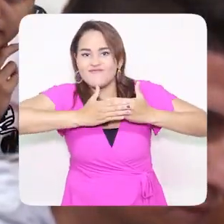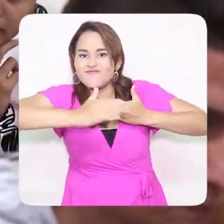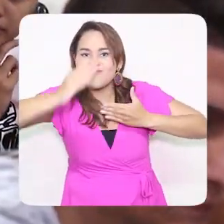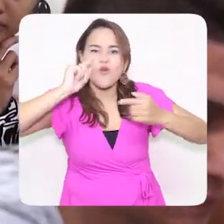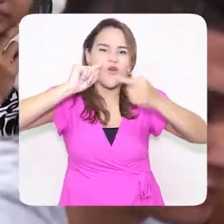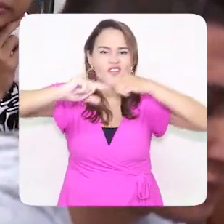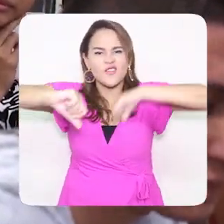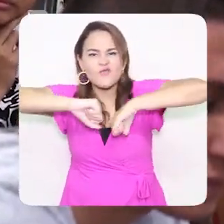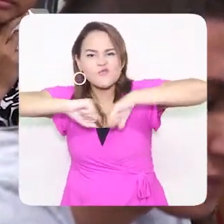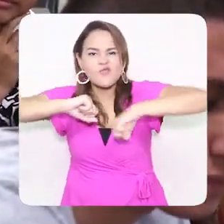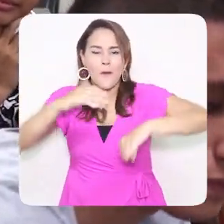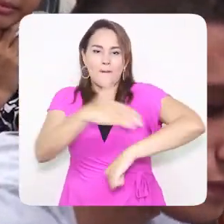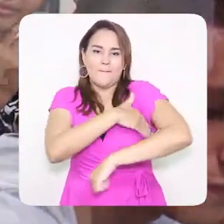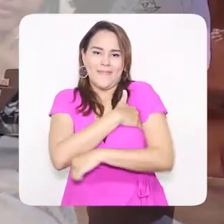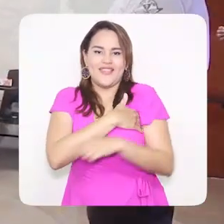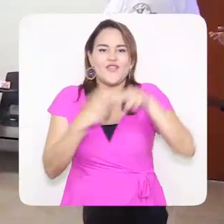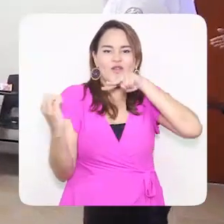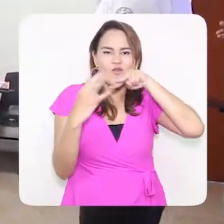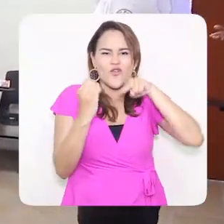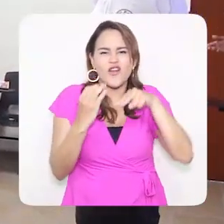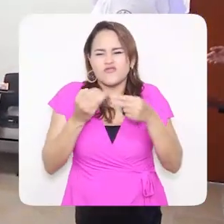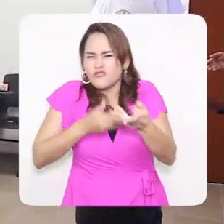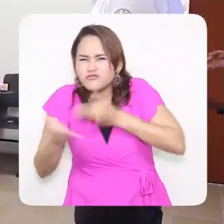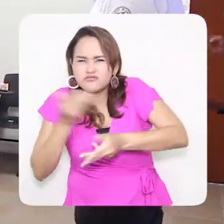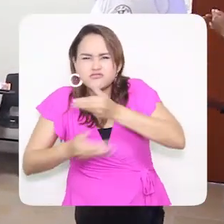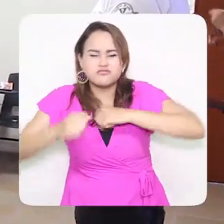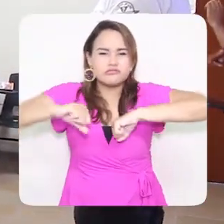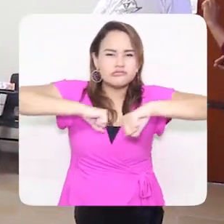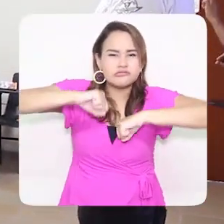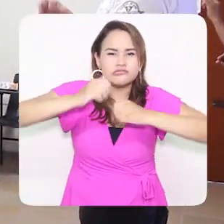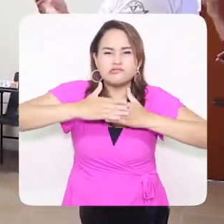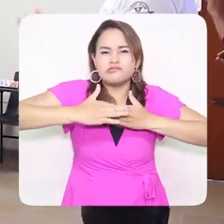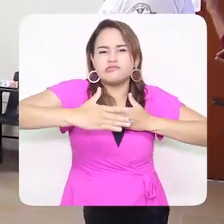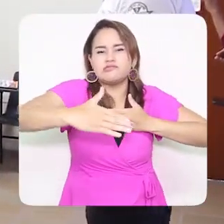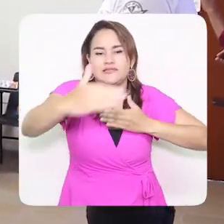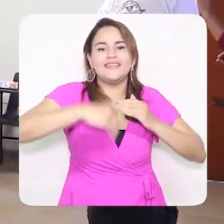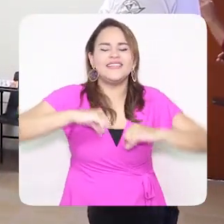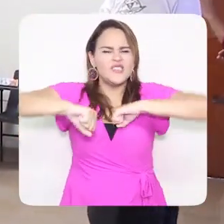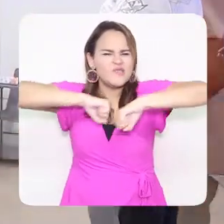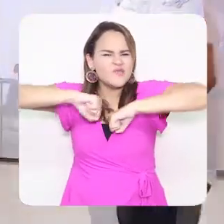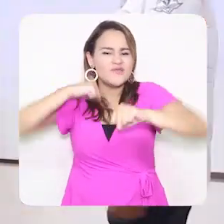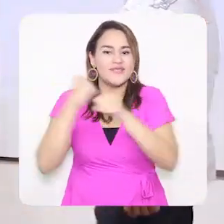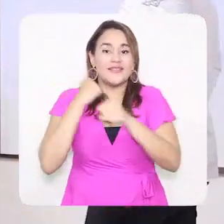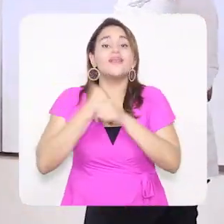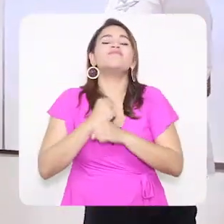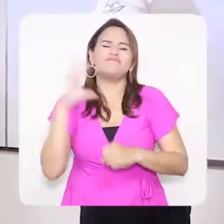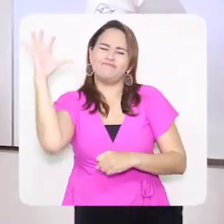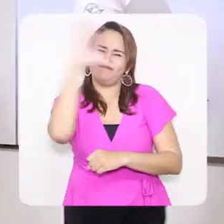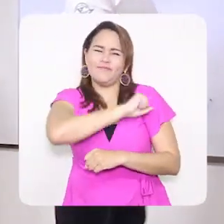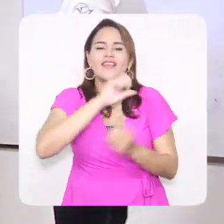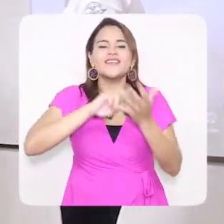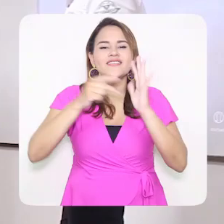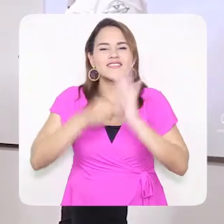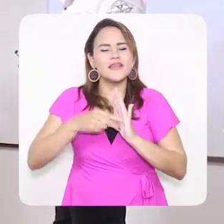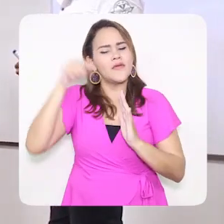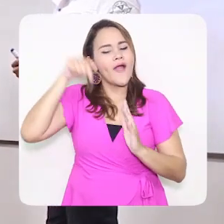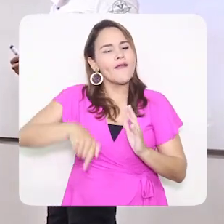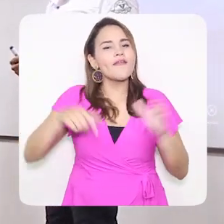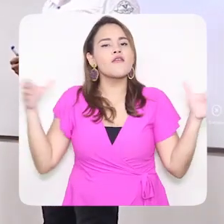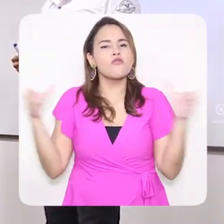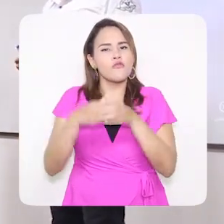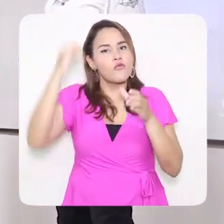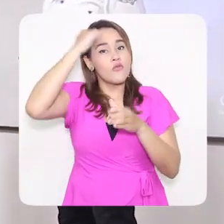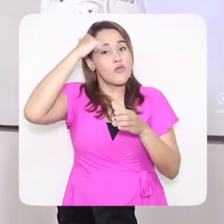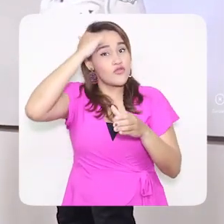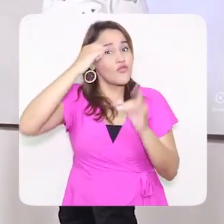iniciará el proceso de empalme con el Ministerio de Educación e iniciará a ejercer sus funciones durante dos años, hecho que demuestra el nivel de calidad del